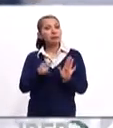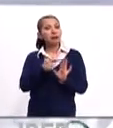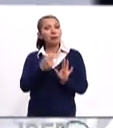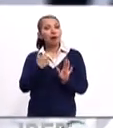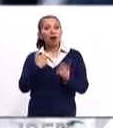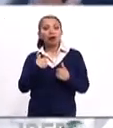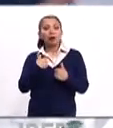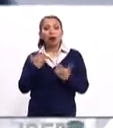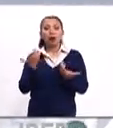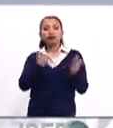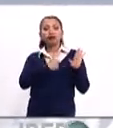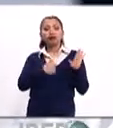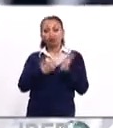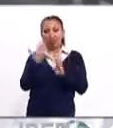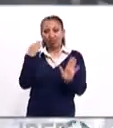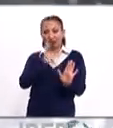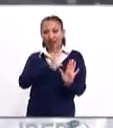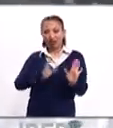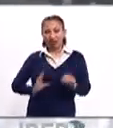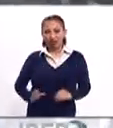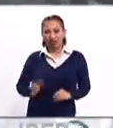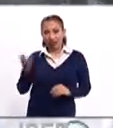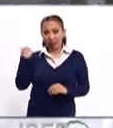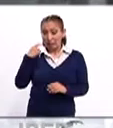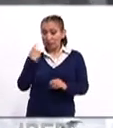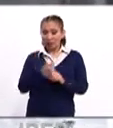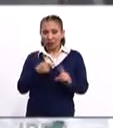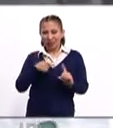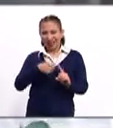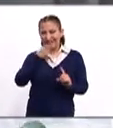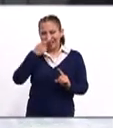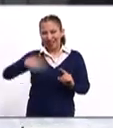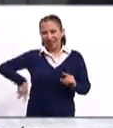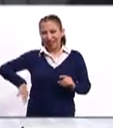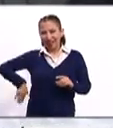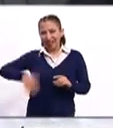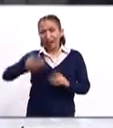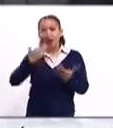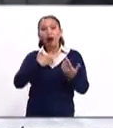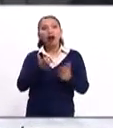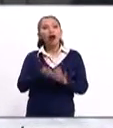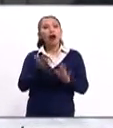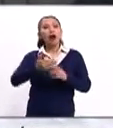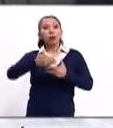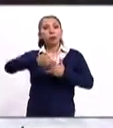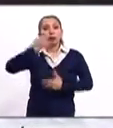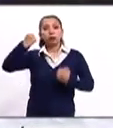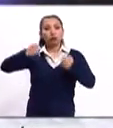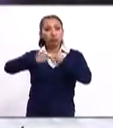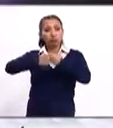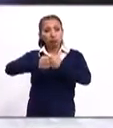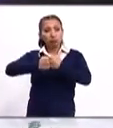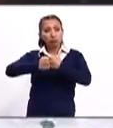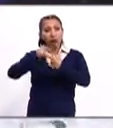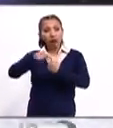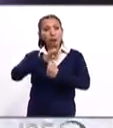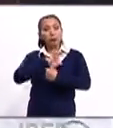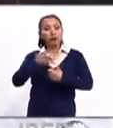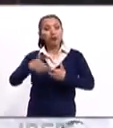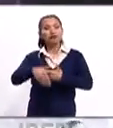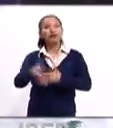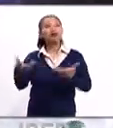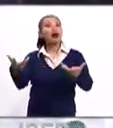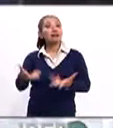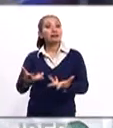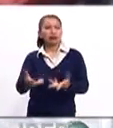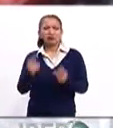una de sus principales promesas de campaña, o más bien dicho la principal, que es la construcción de un muro en la frontera, pues se va a poder realizar.